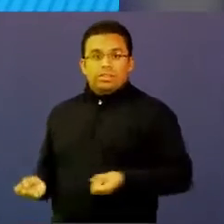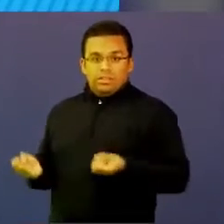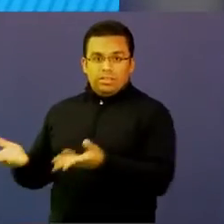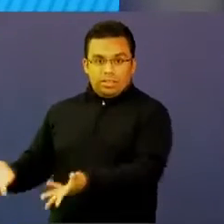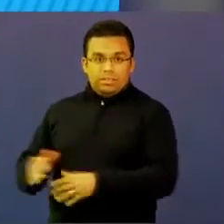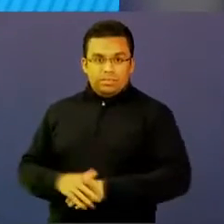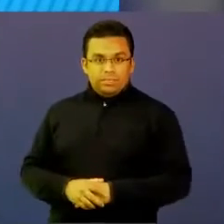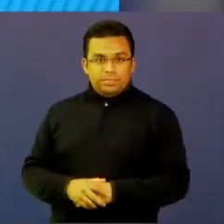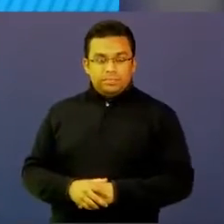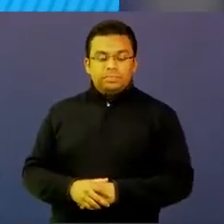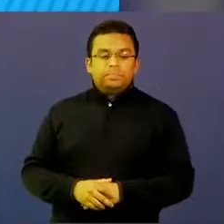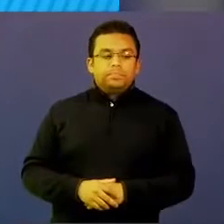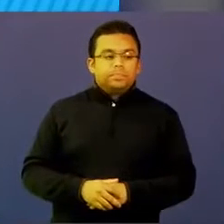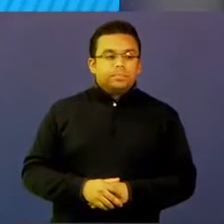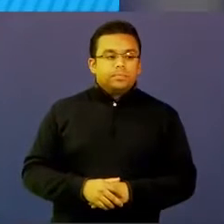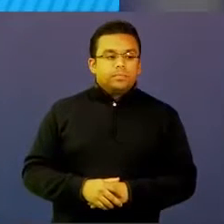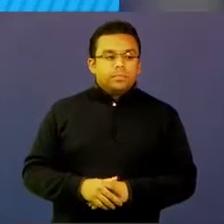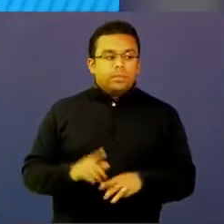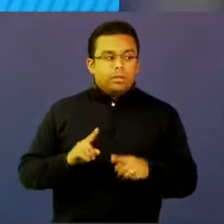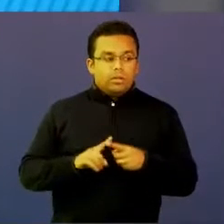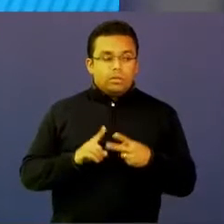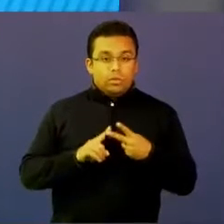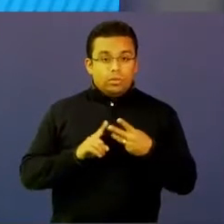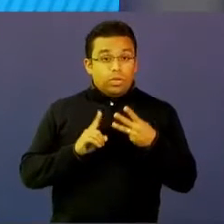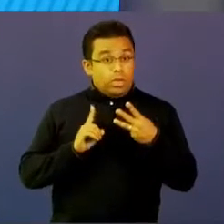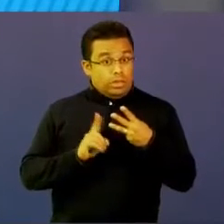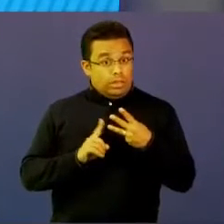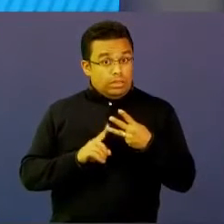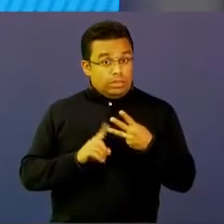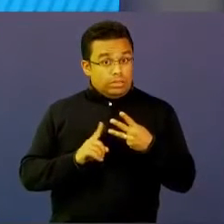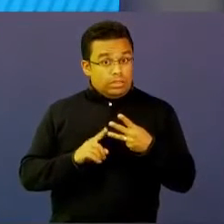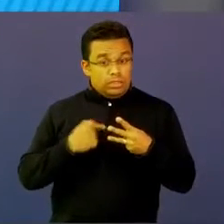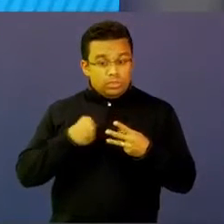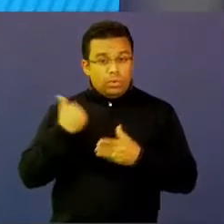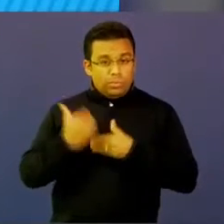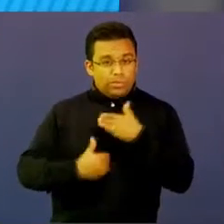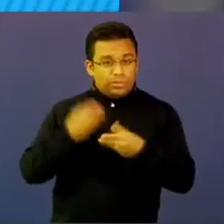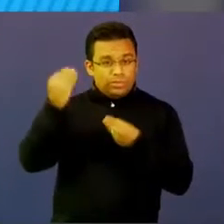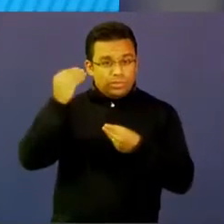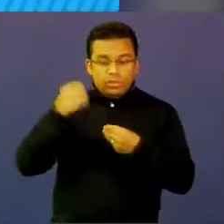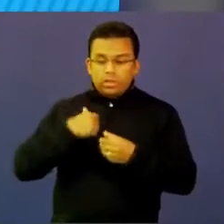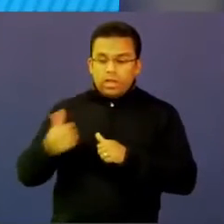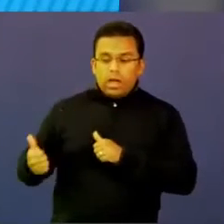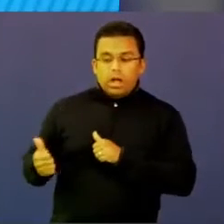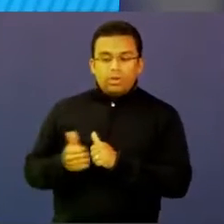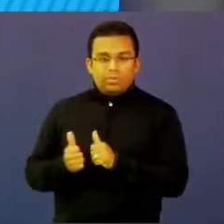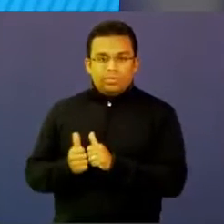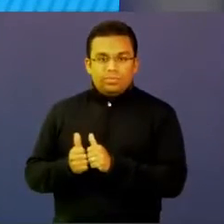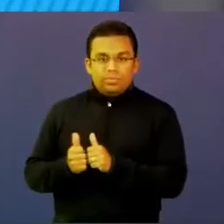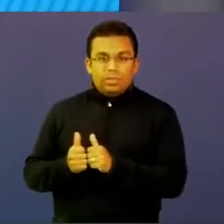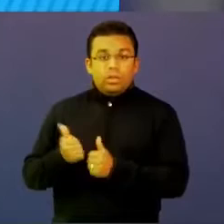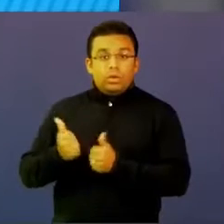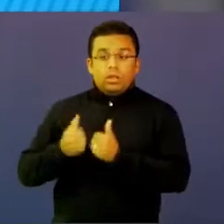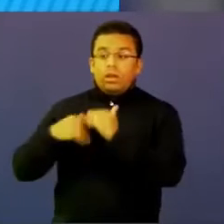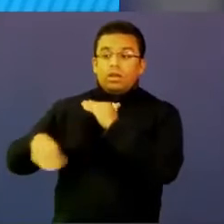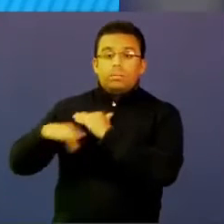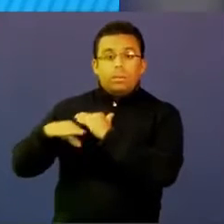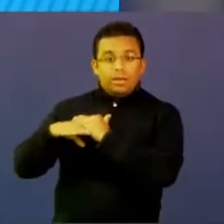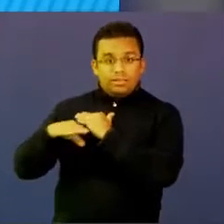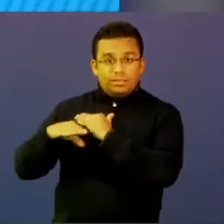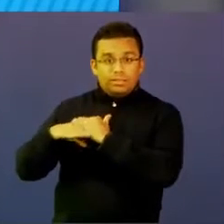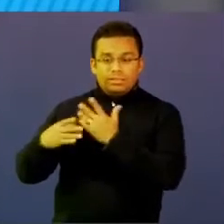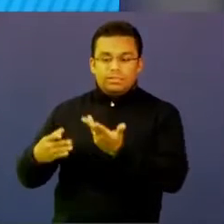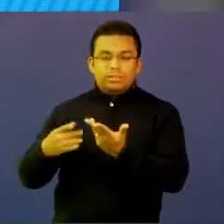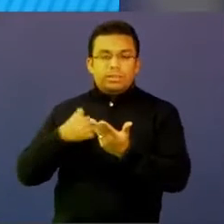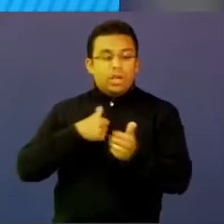desafío que tenemos los que estamos en proceso de formación es el acompañamiento entre pares, el acompañamiento con